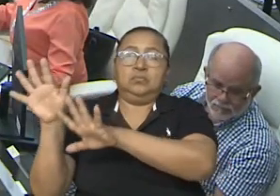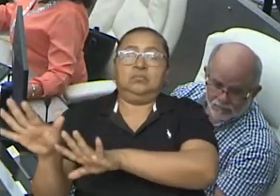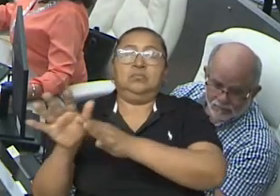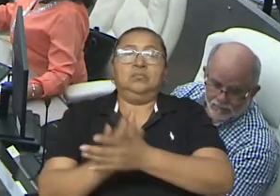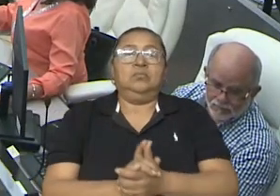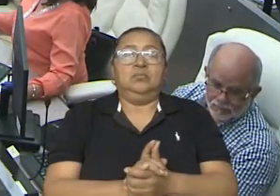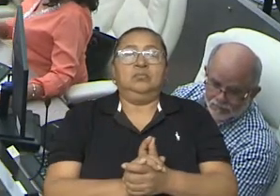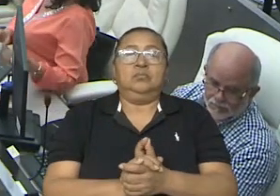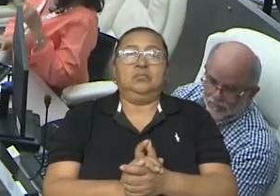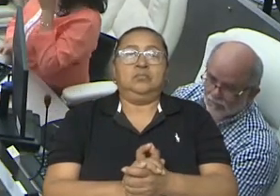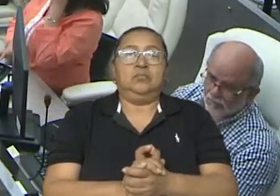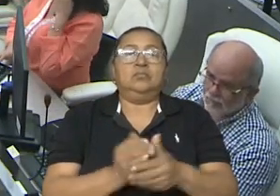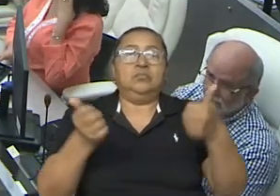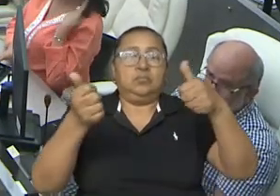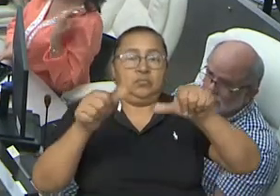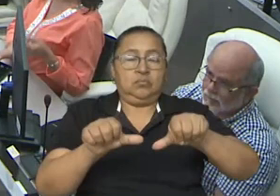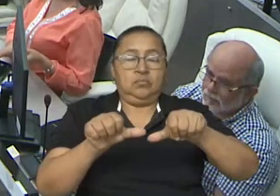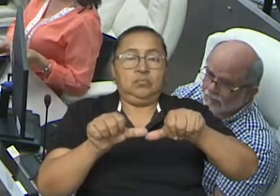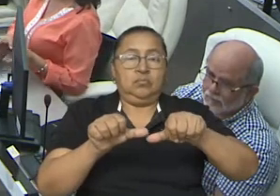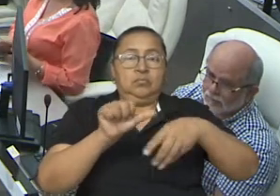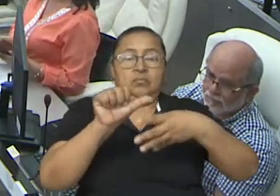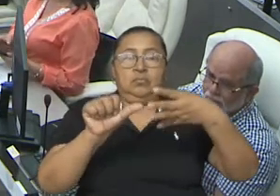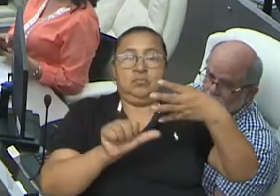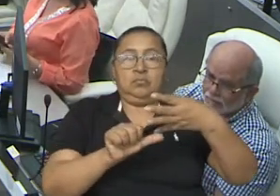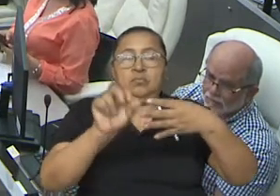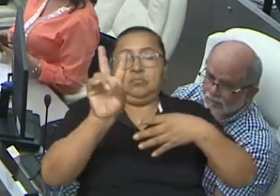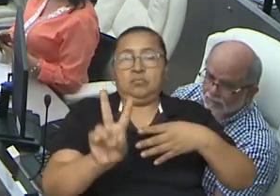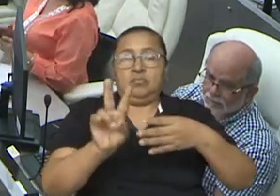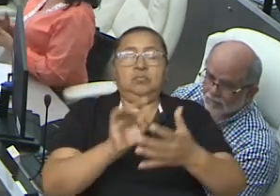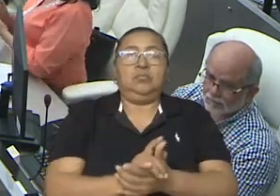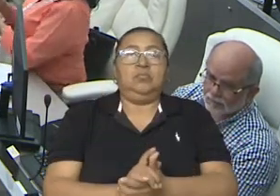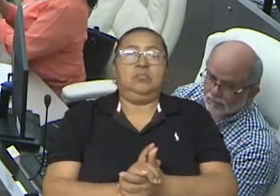presente. Se aprueba el artículo segundo.